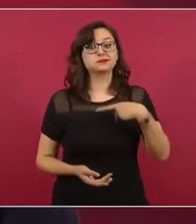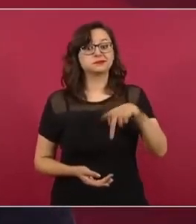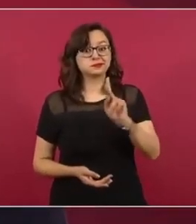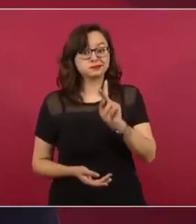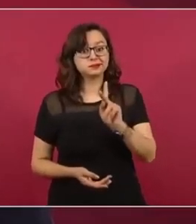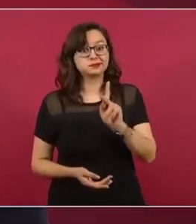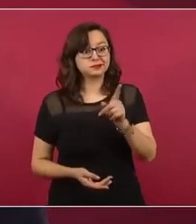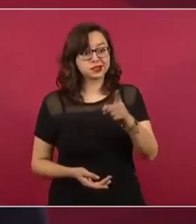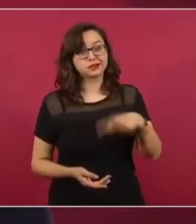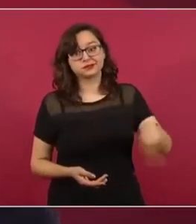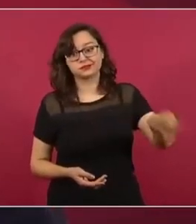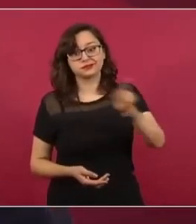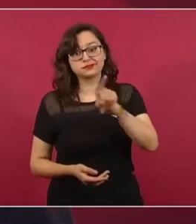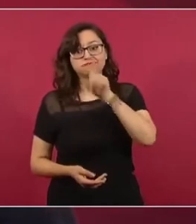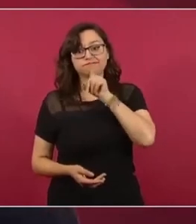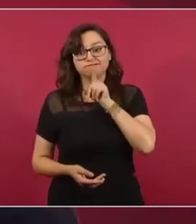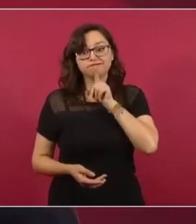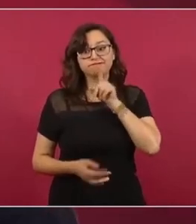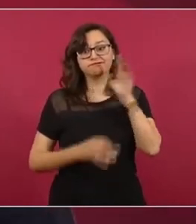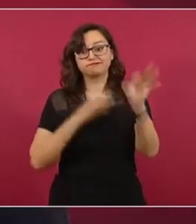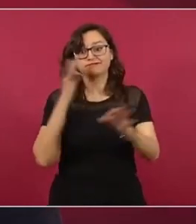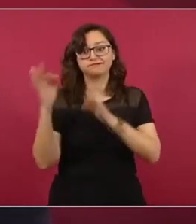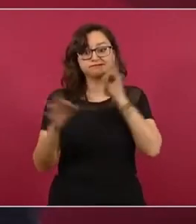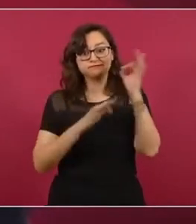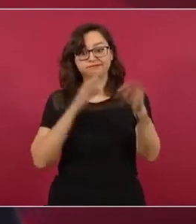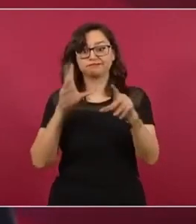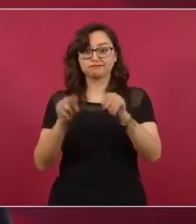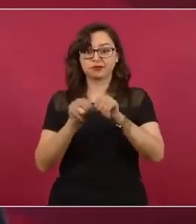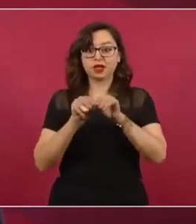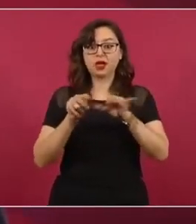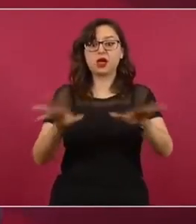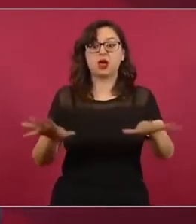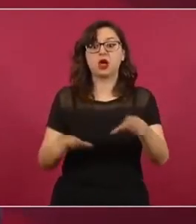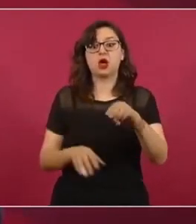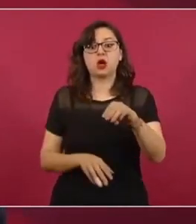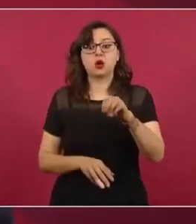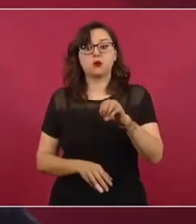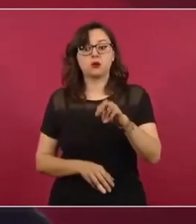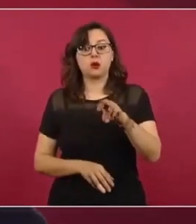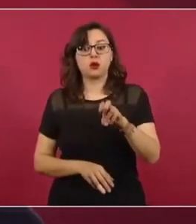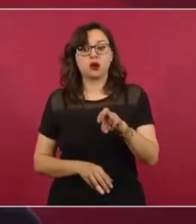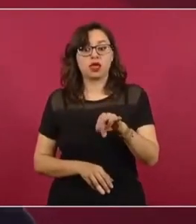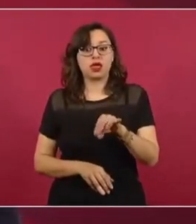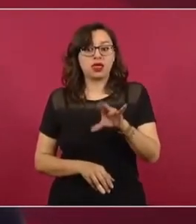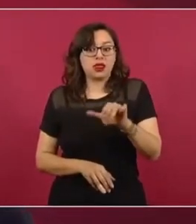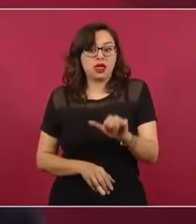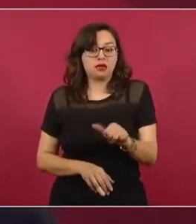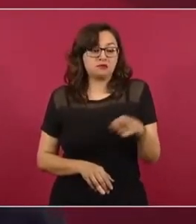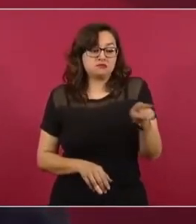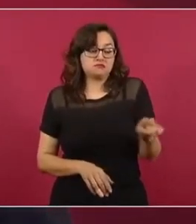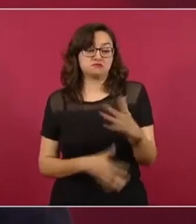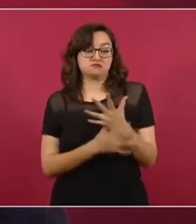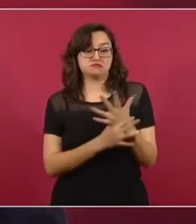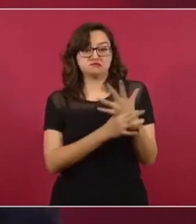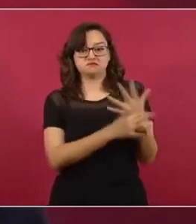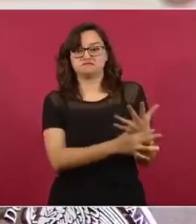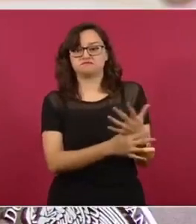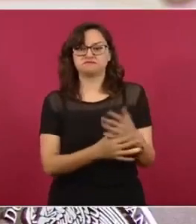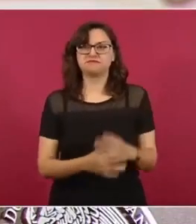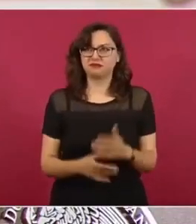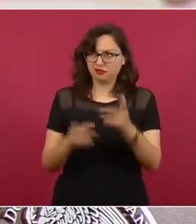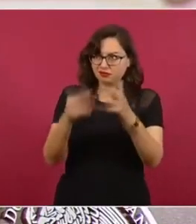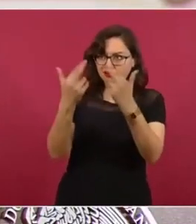así se las gasta de Moreira News. La presa no se va a demoler, se va a